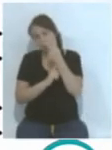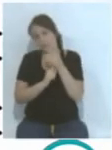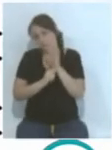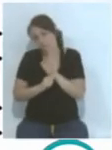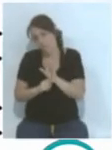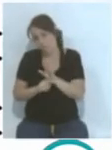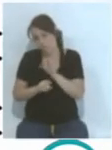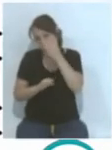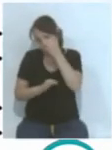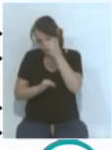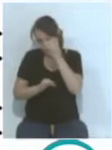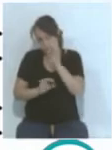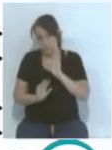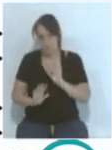concreto.